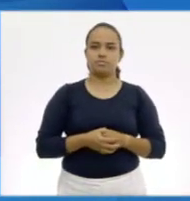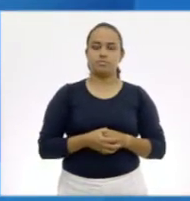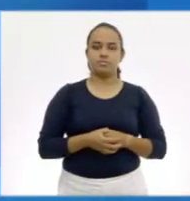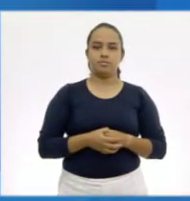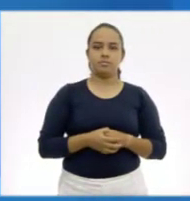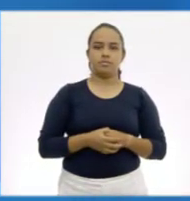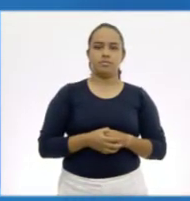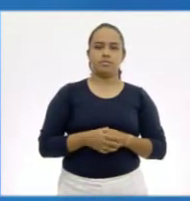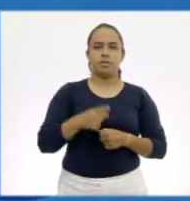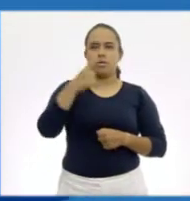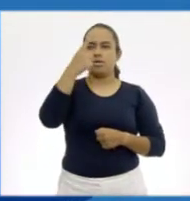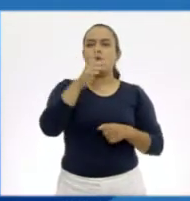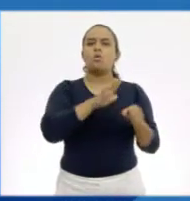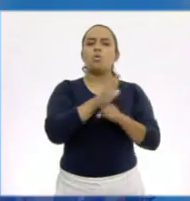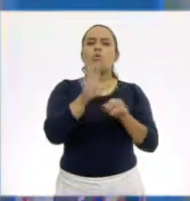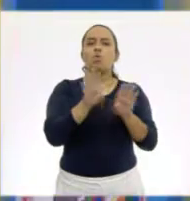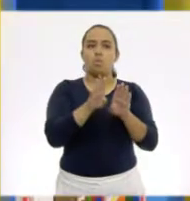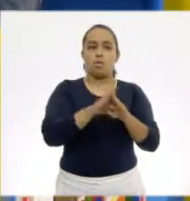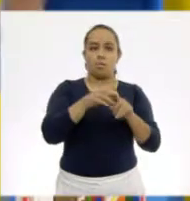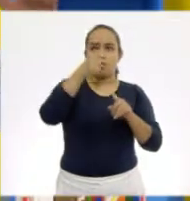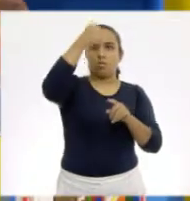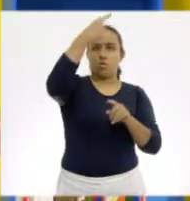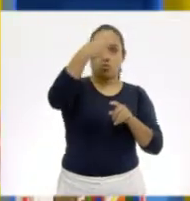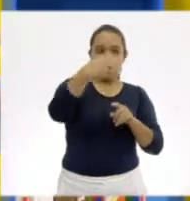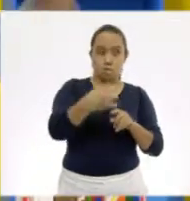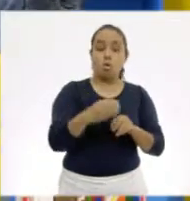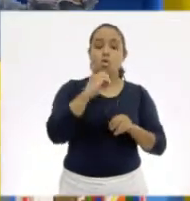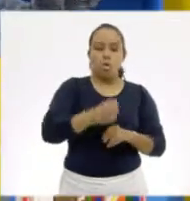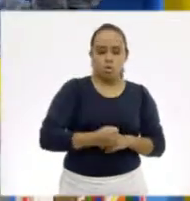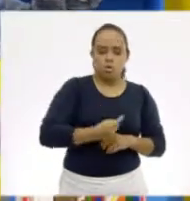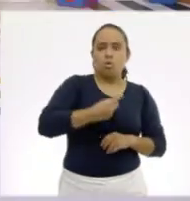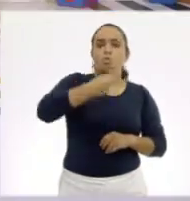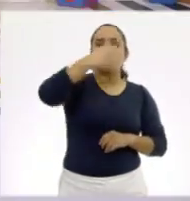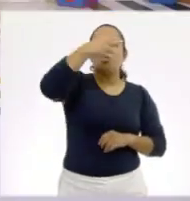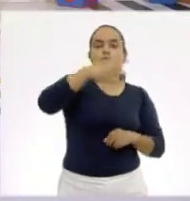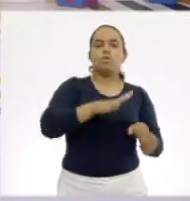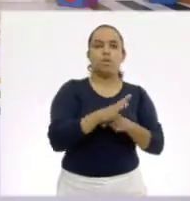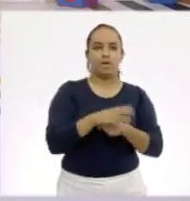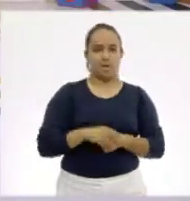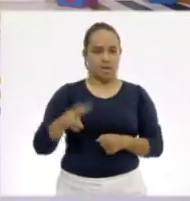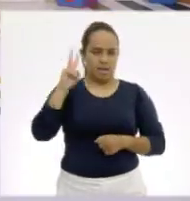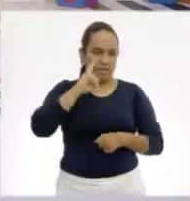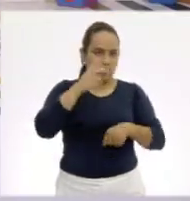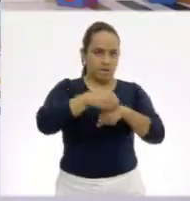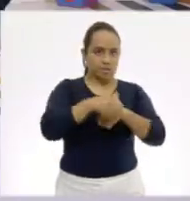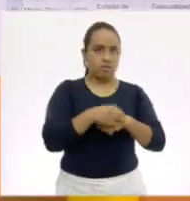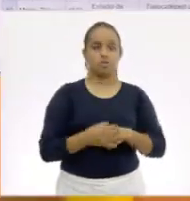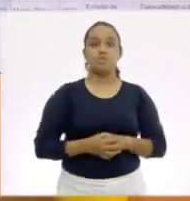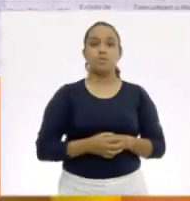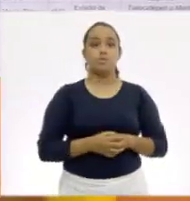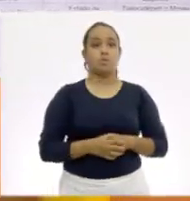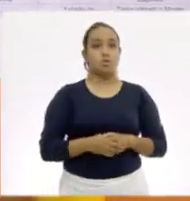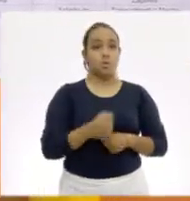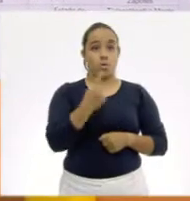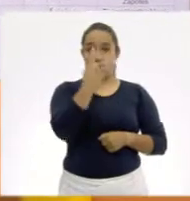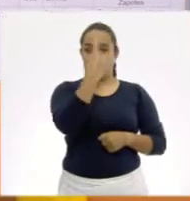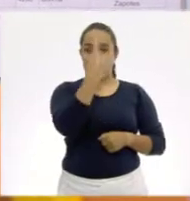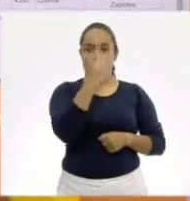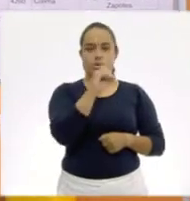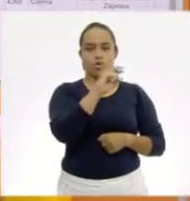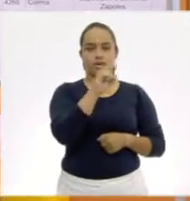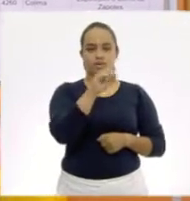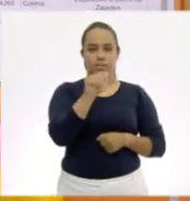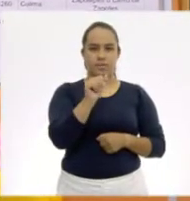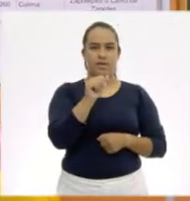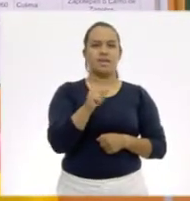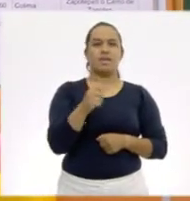¿La cuenta tendría que ser de arriba hacia abajo o de abajo hacia arriba? Veamos los números. En el número uno, en el pico de Orizaba,